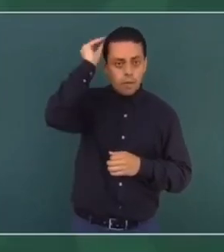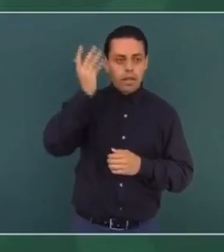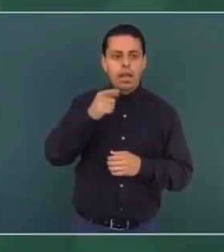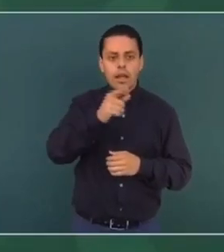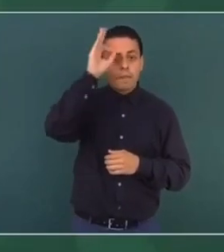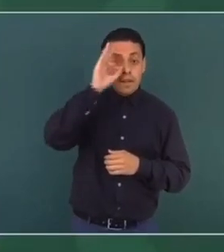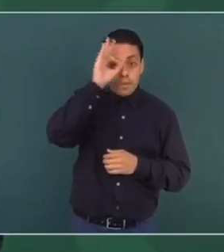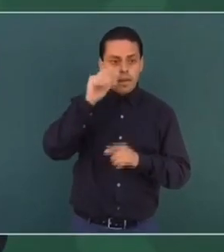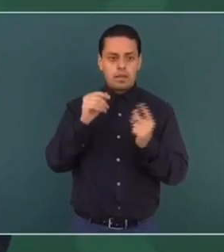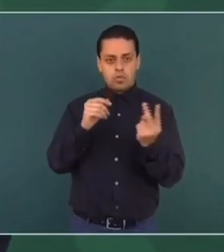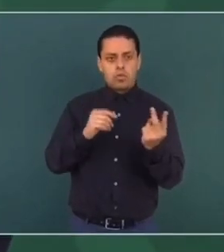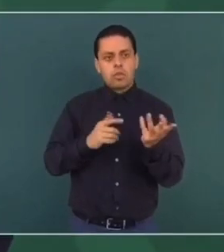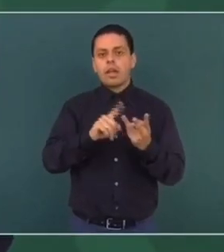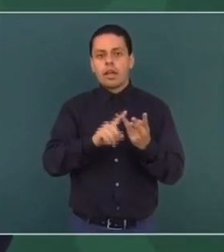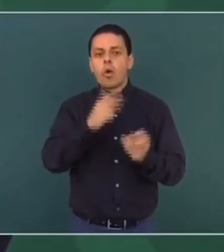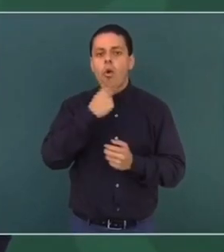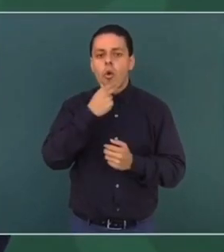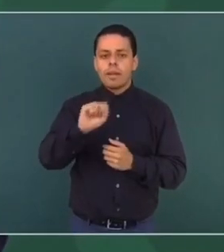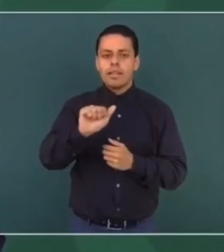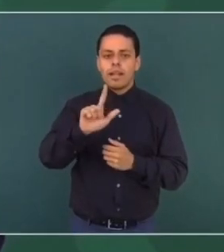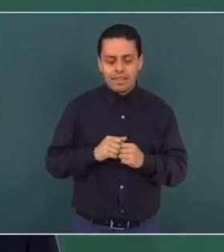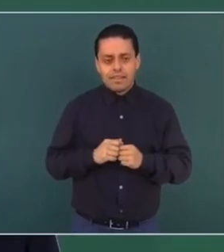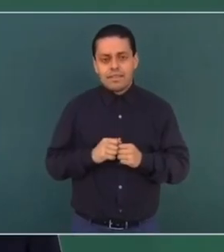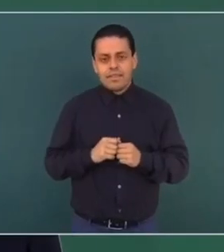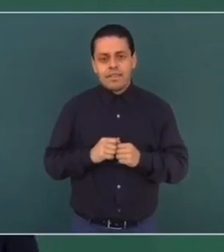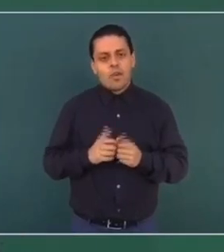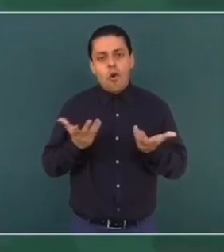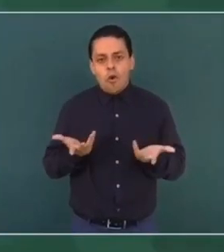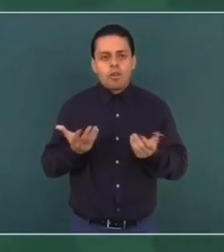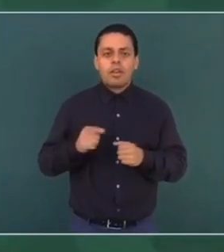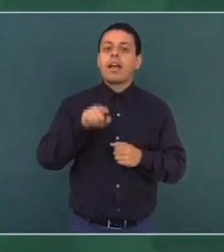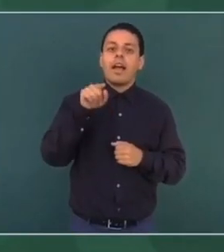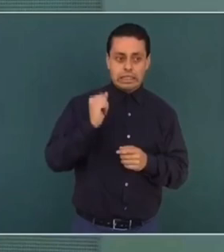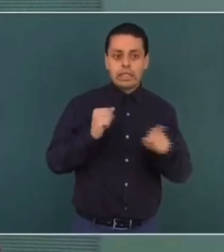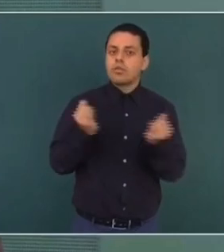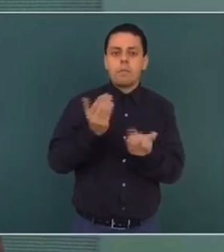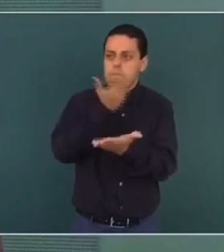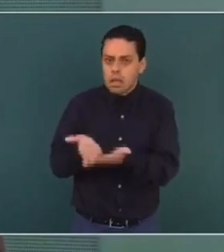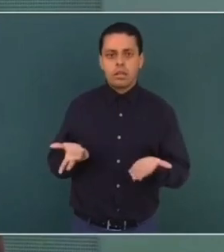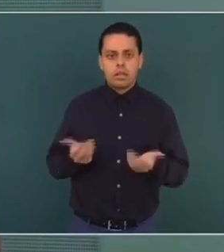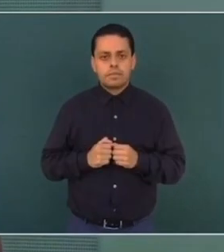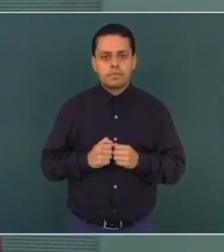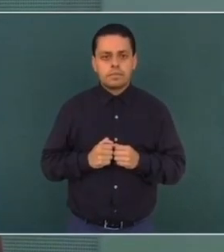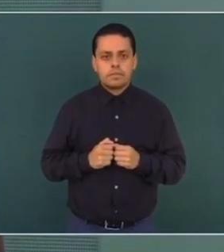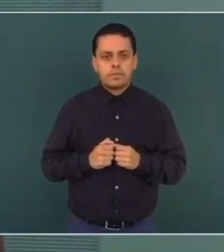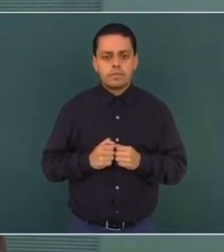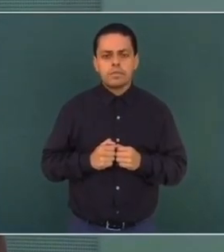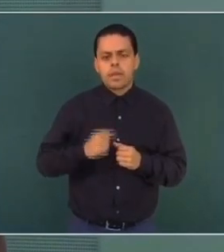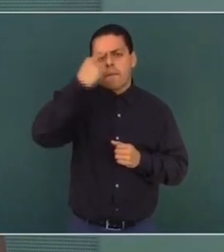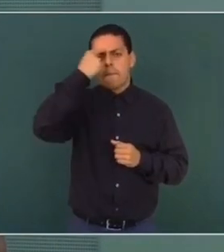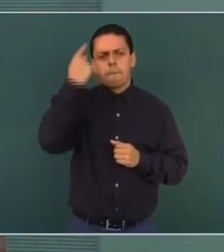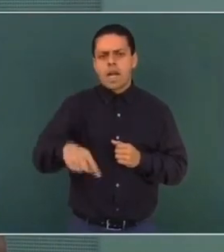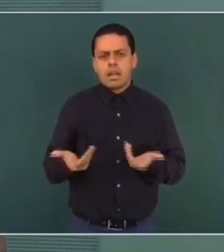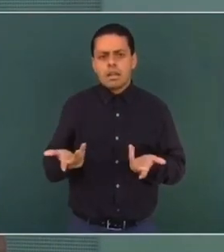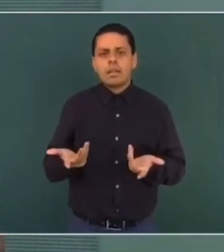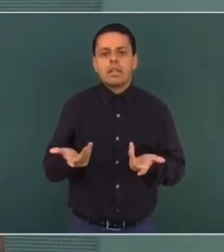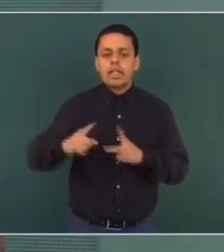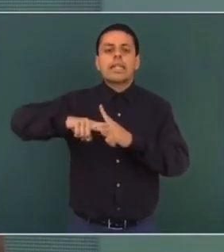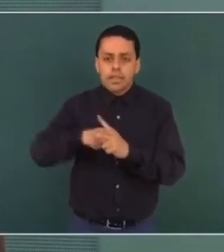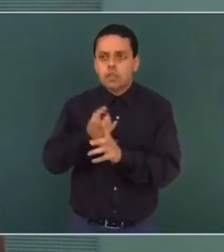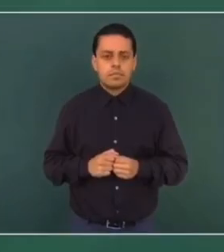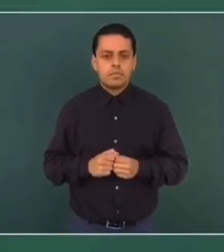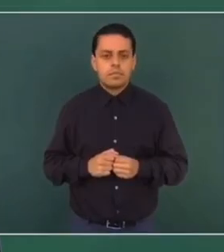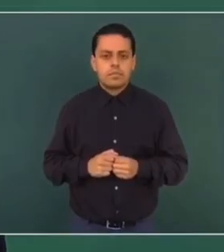al presidente Calderón, a los presidentes Salinas de Gortali o los dirigentes de los partidos opositores para que se inicie